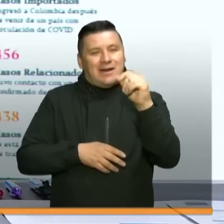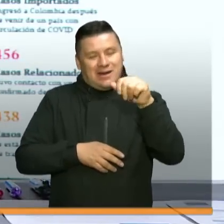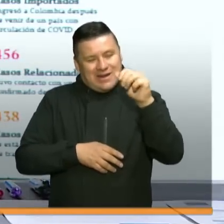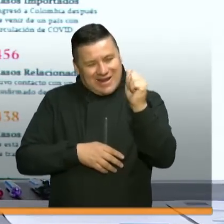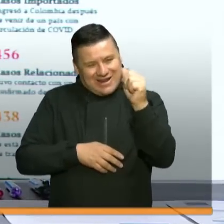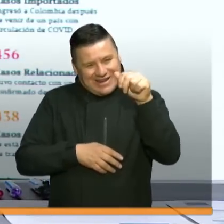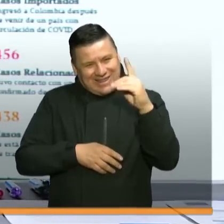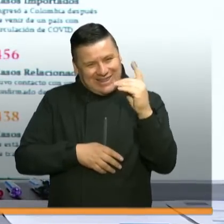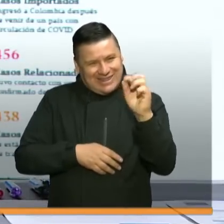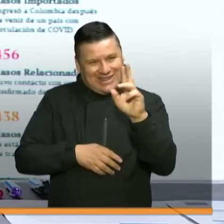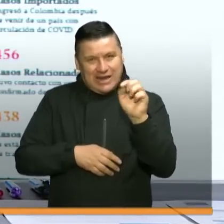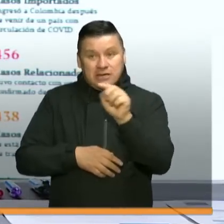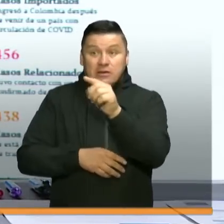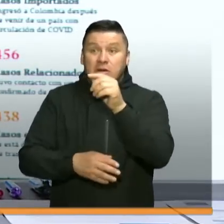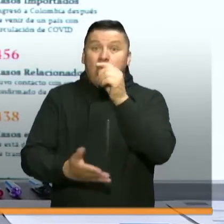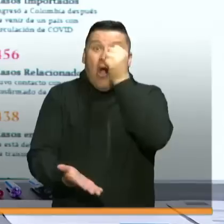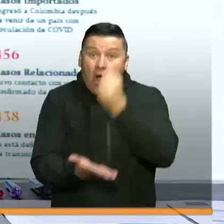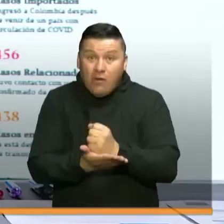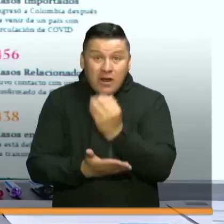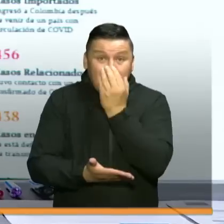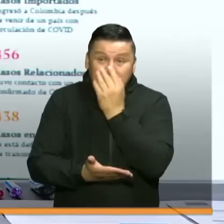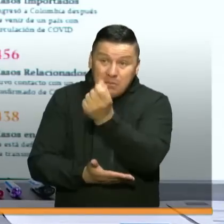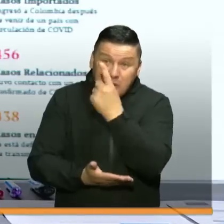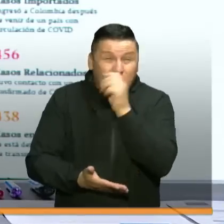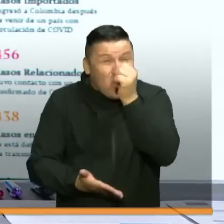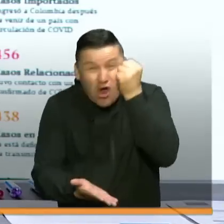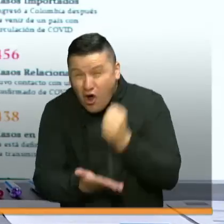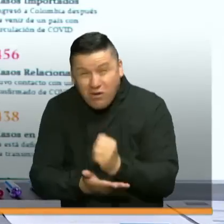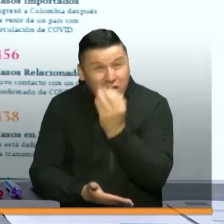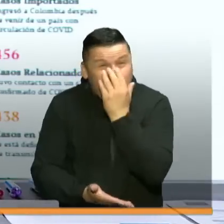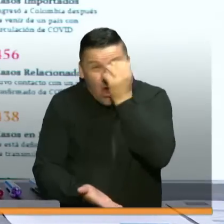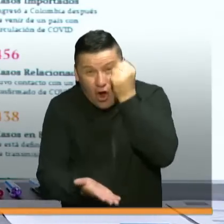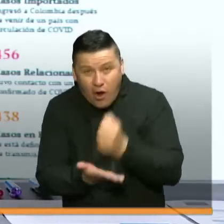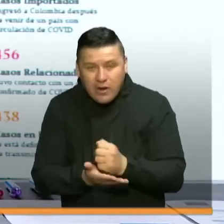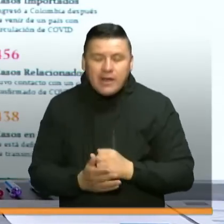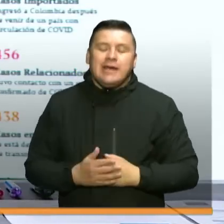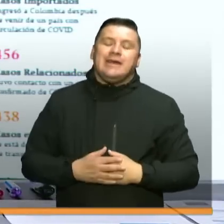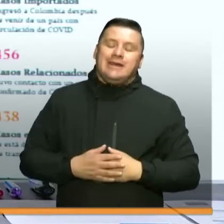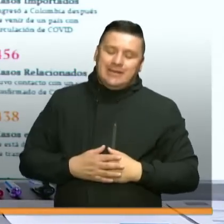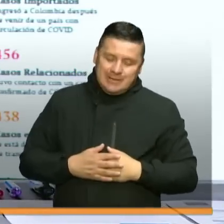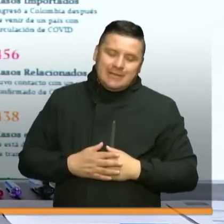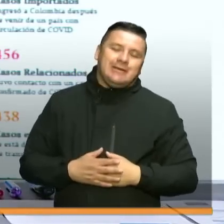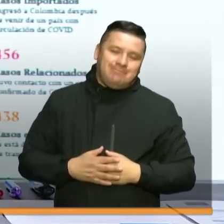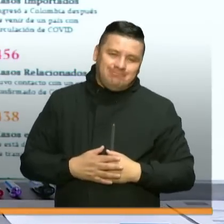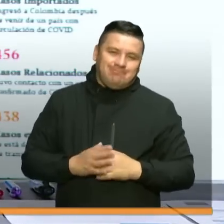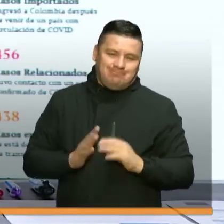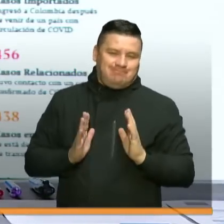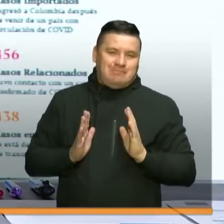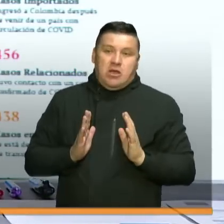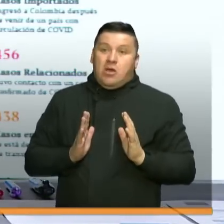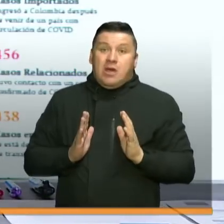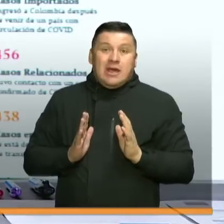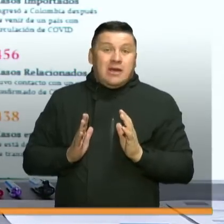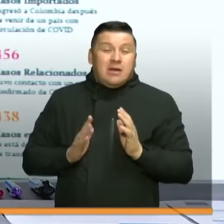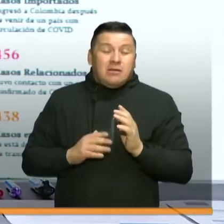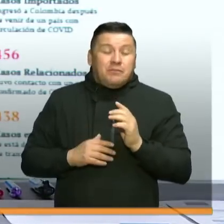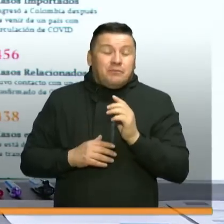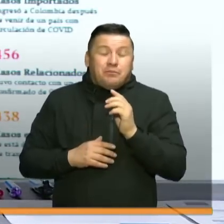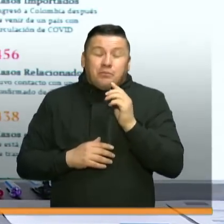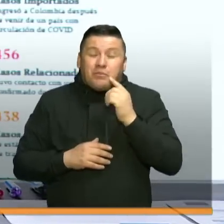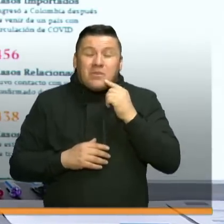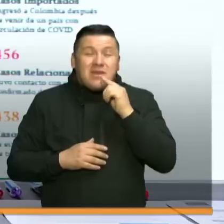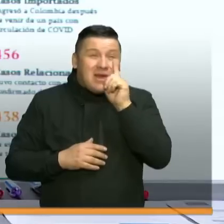tapabocas será obligatorio? Andrés, esa es una buena pregunta porque no hay en este momento un gran consenso